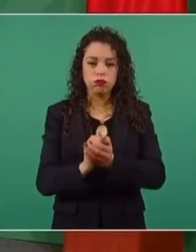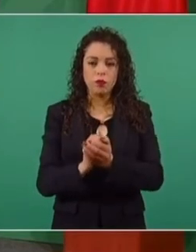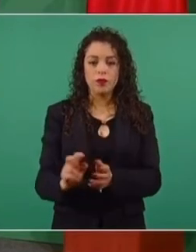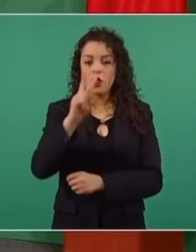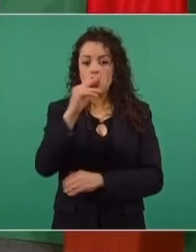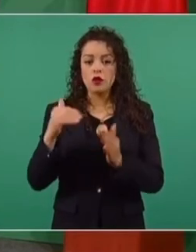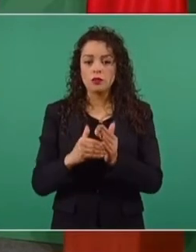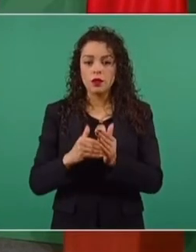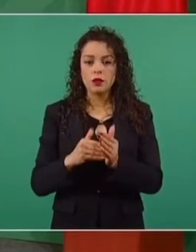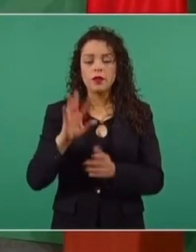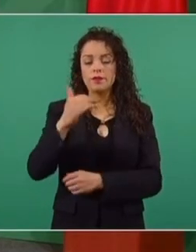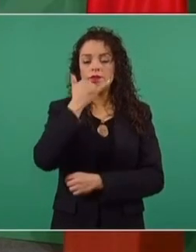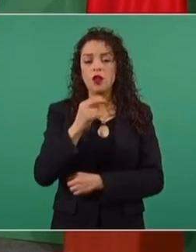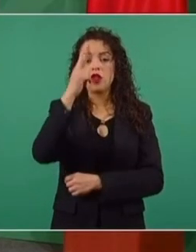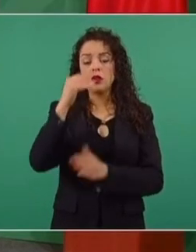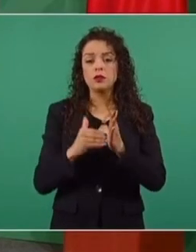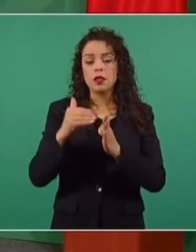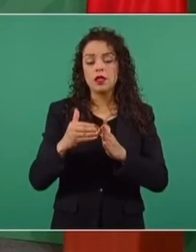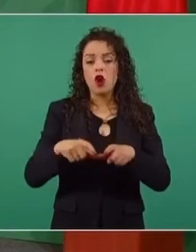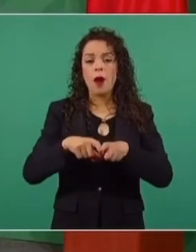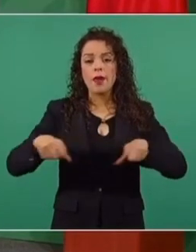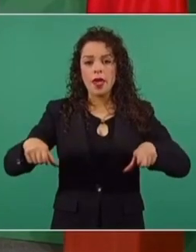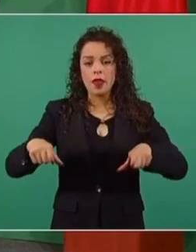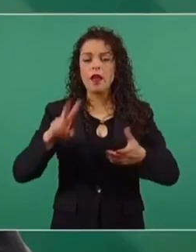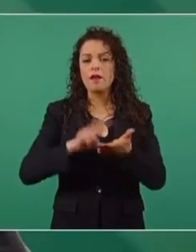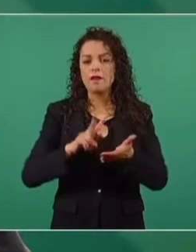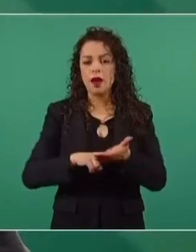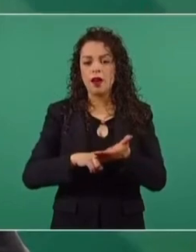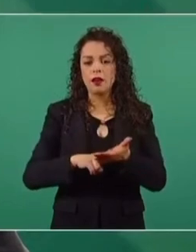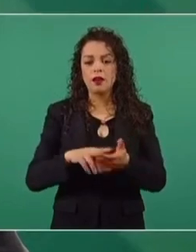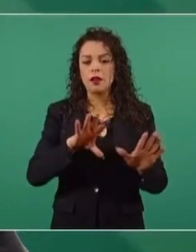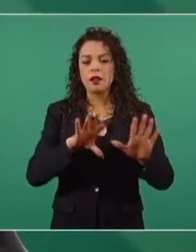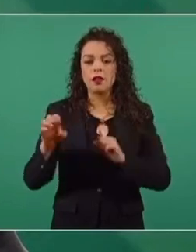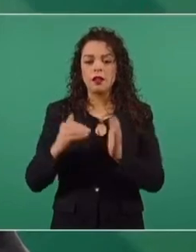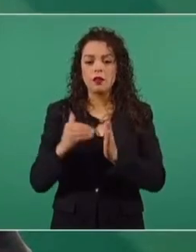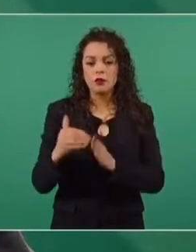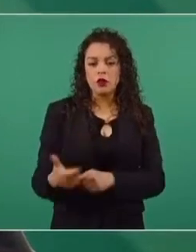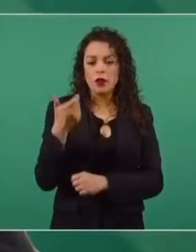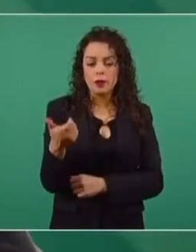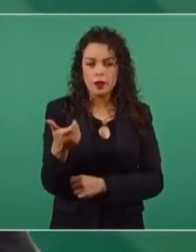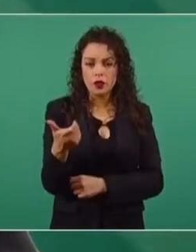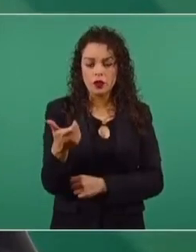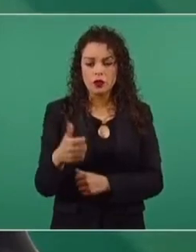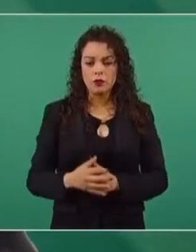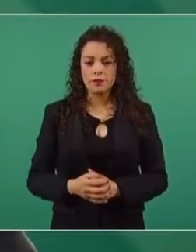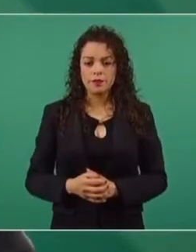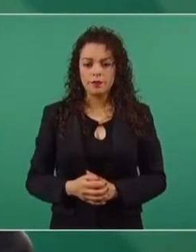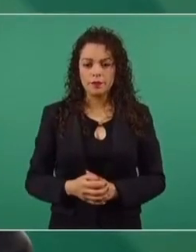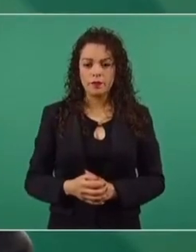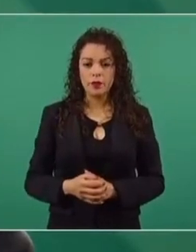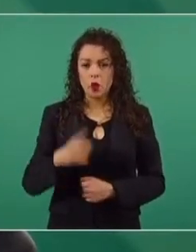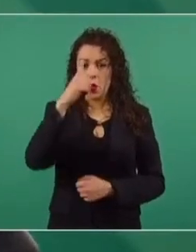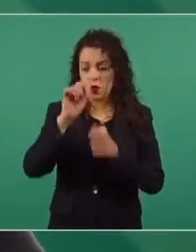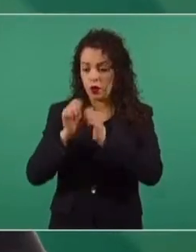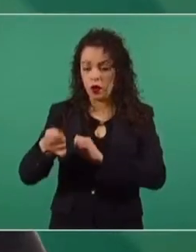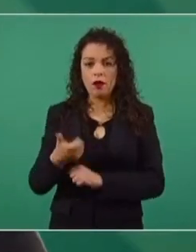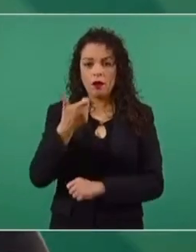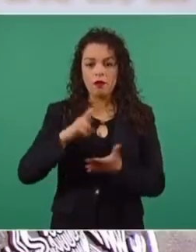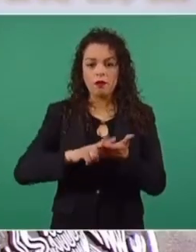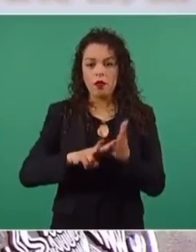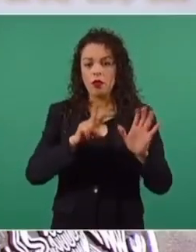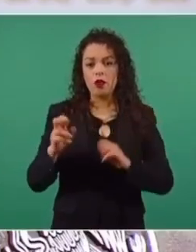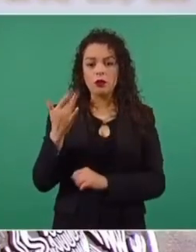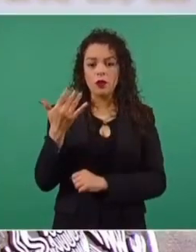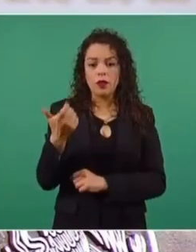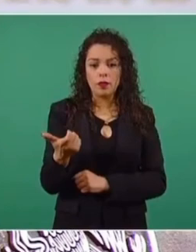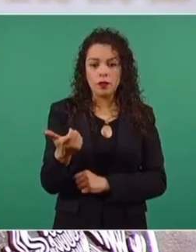millones de billetes con un valor de emisión de 500 millones de pesos. El precio del cachito va a ser 250 pesos.